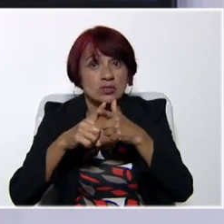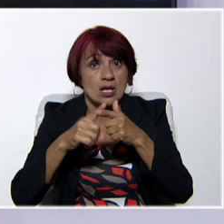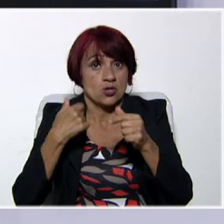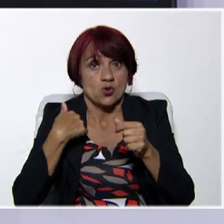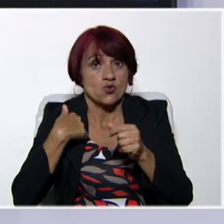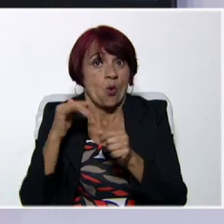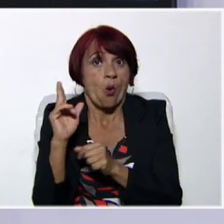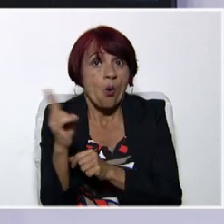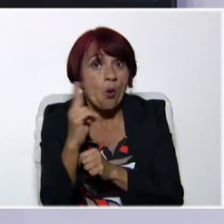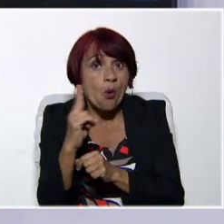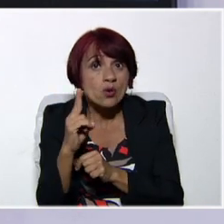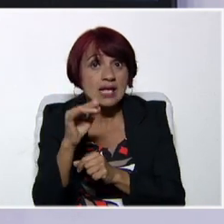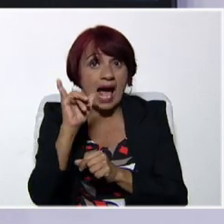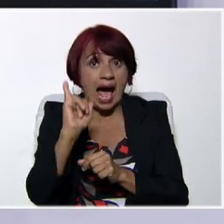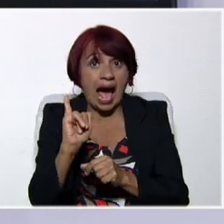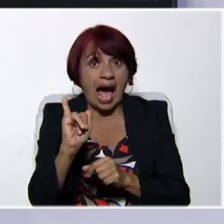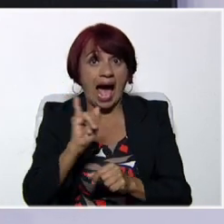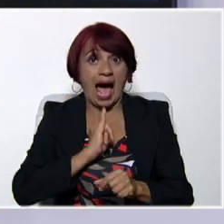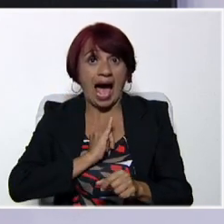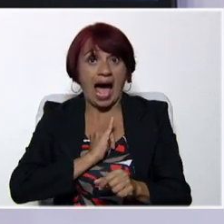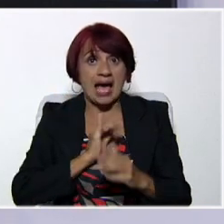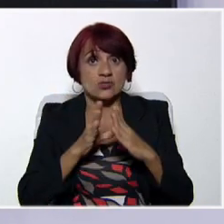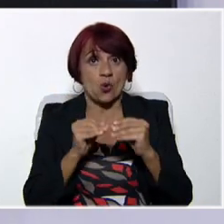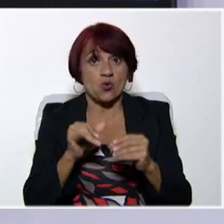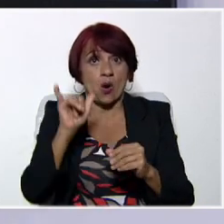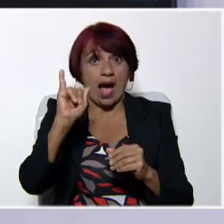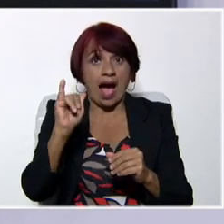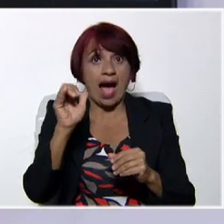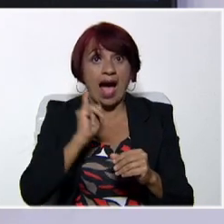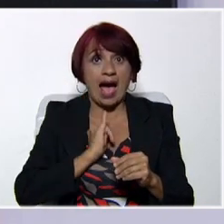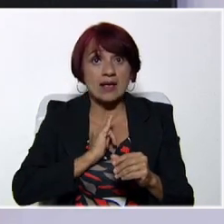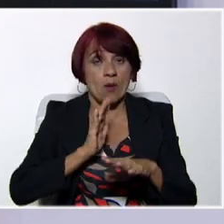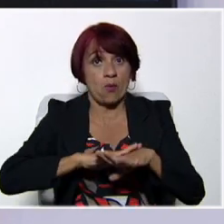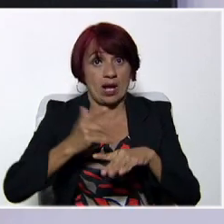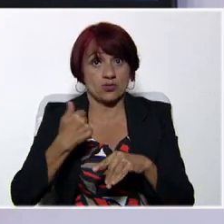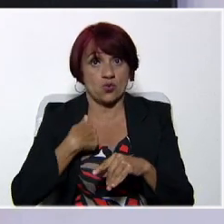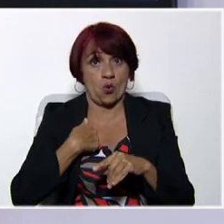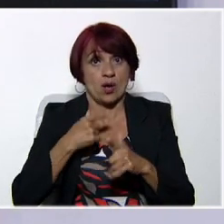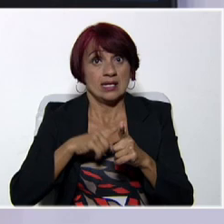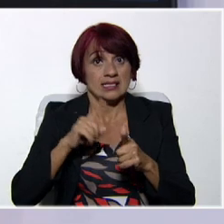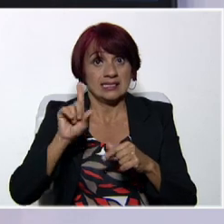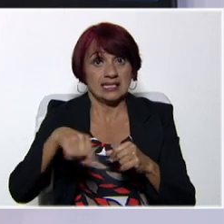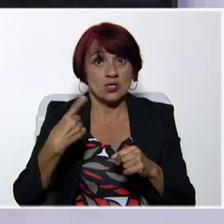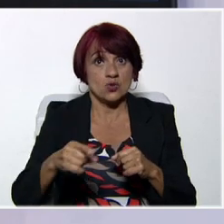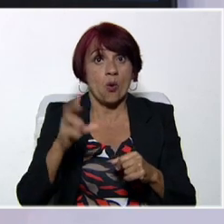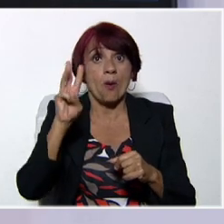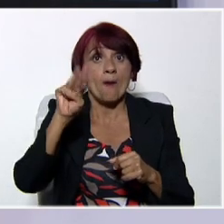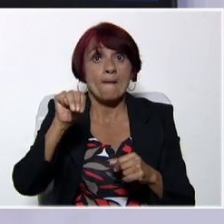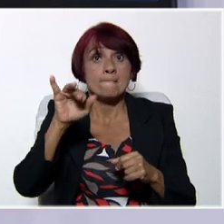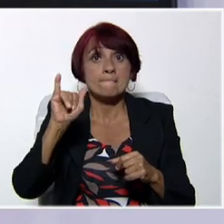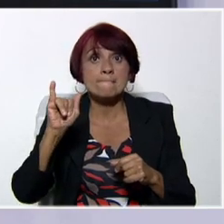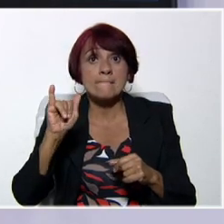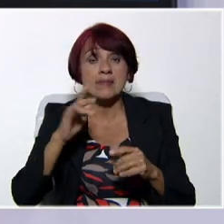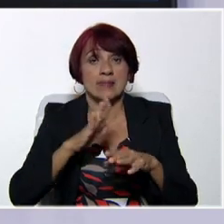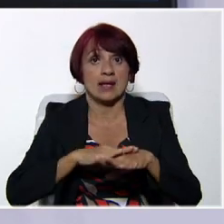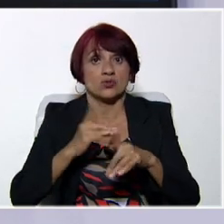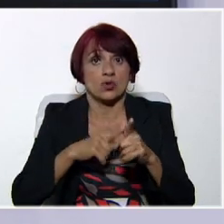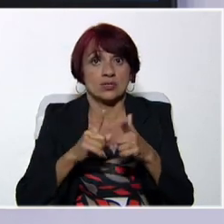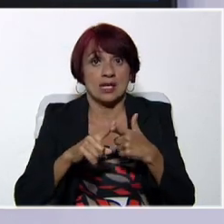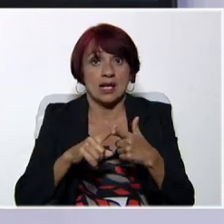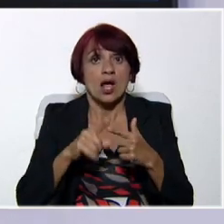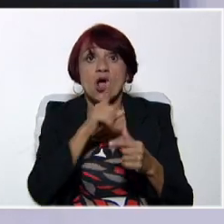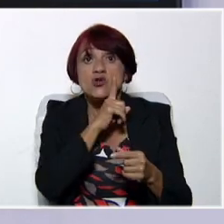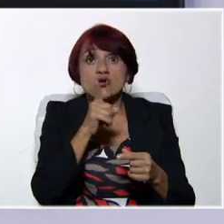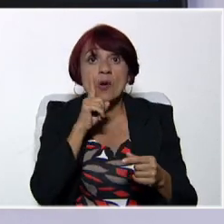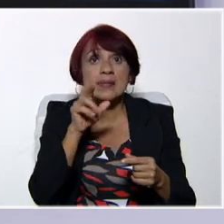yo no utilizo aquí I porque estoy haciendo referencia a que soy yo, entonces me. Recuerden que ya también hablamos de pronombres relativos.